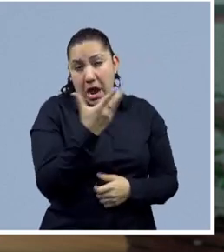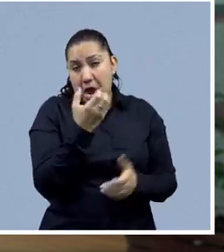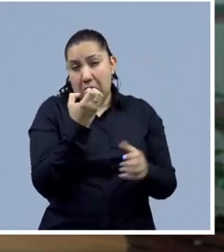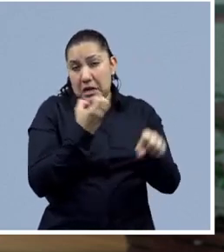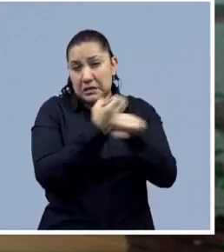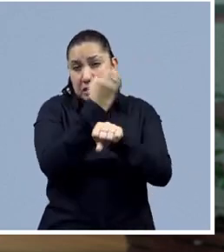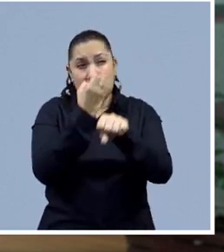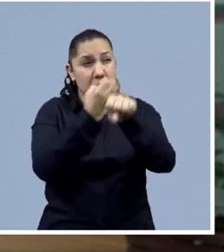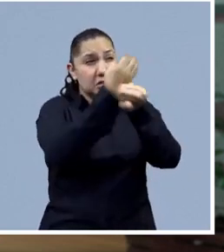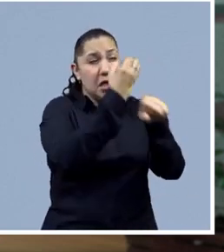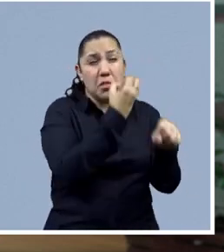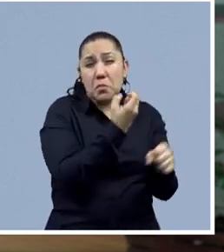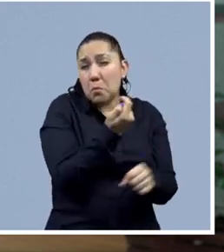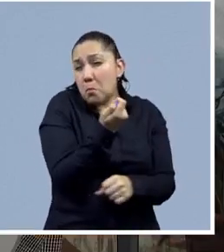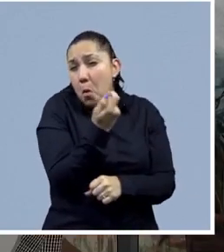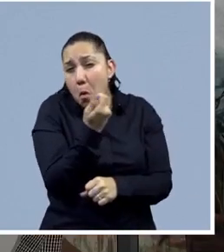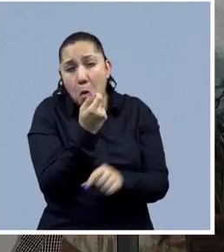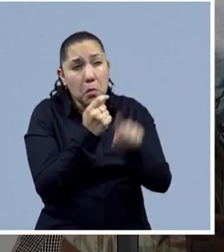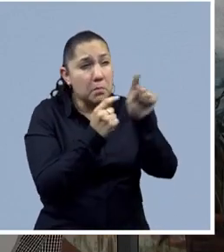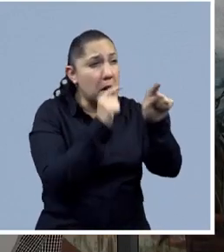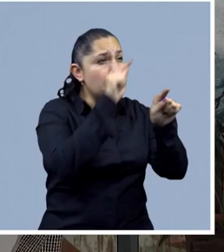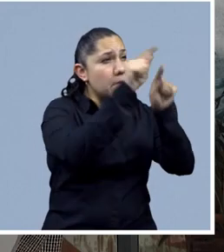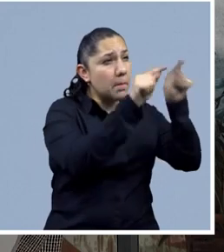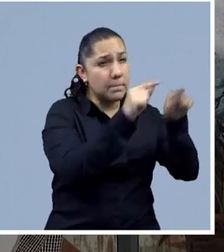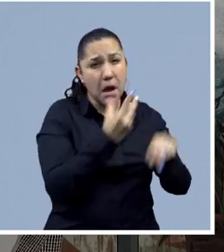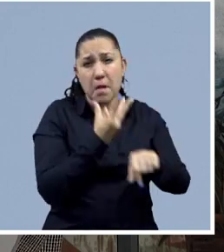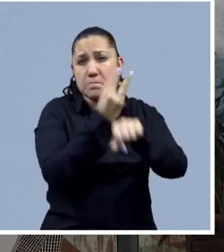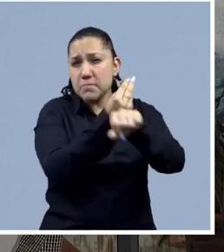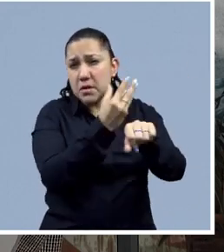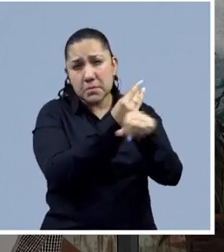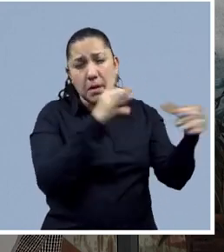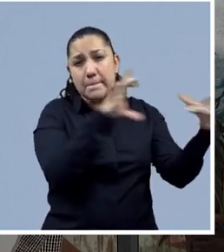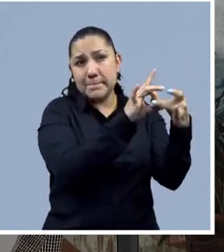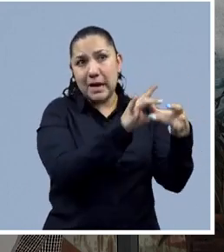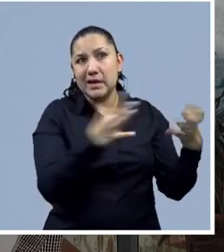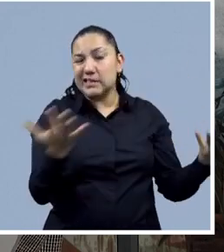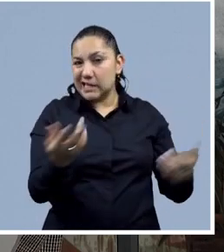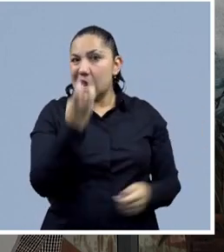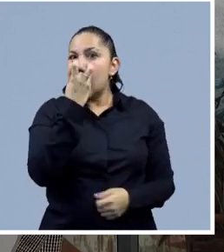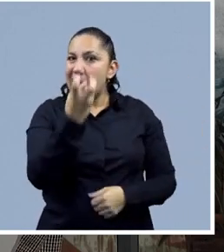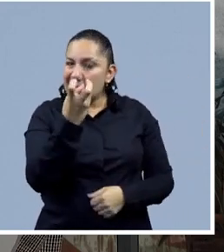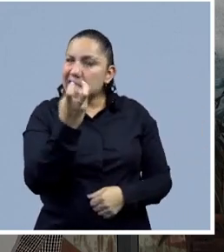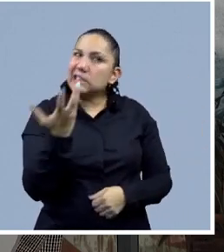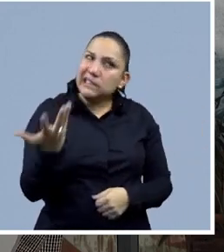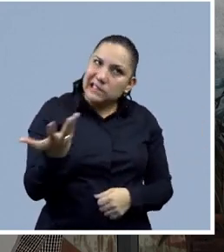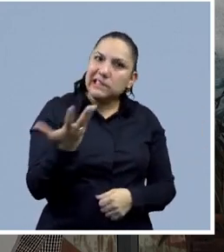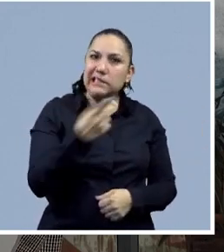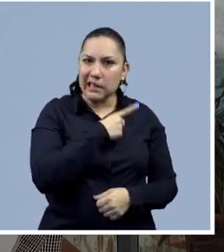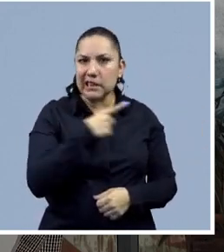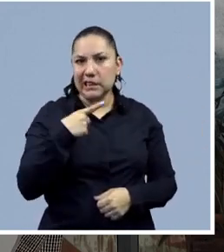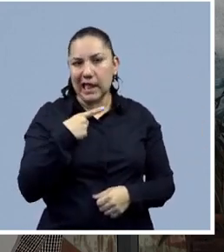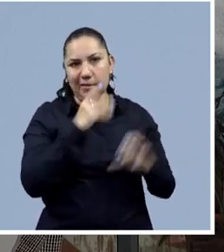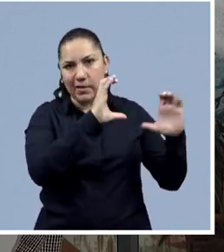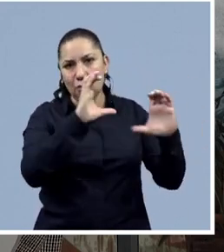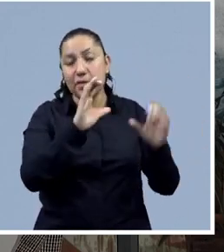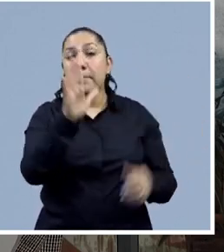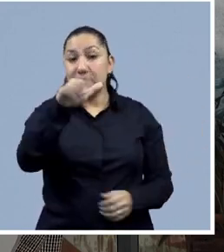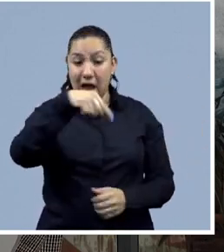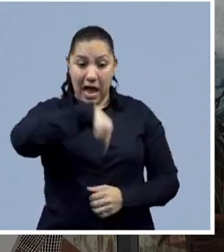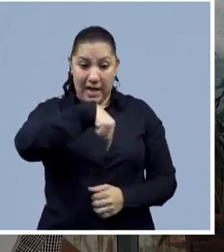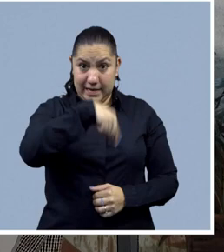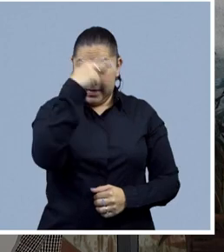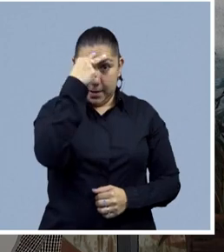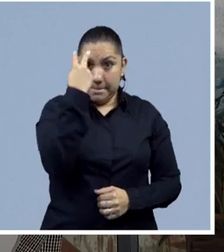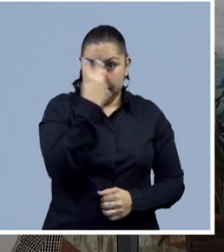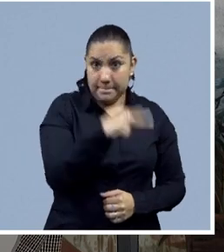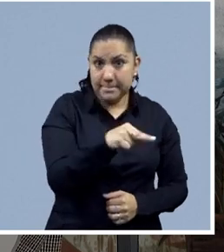iniciado con todo este proceso de regulación, y eso es un riesgo como importante, hay que voltear a ver que en México